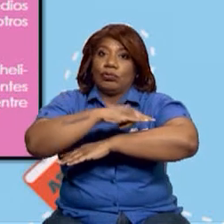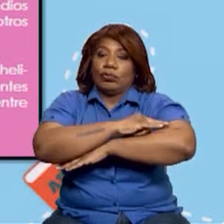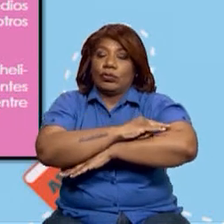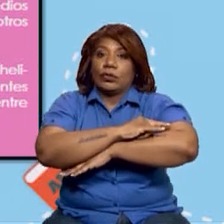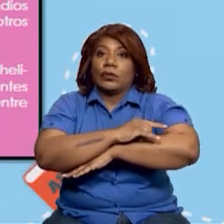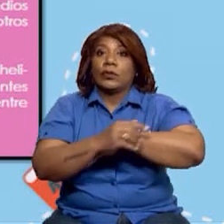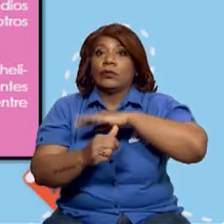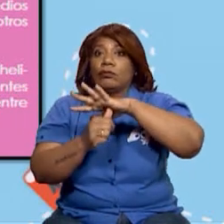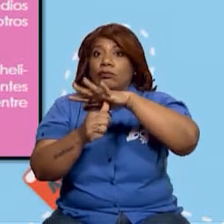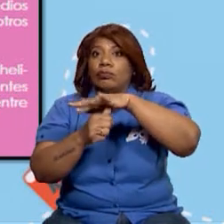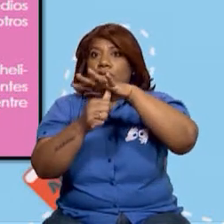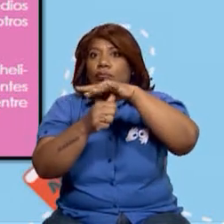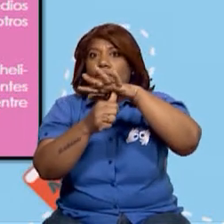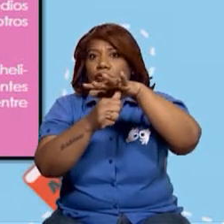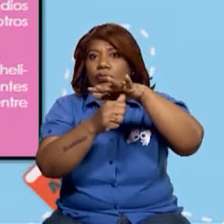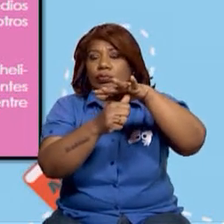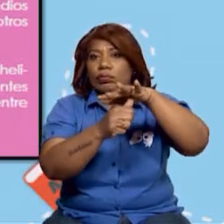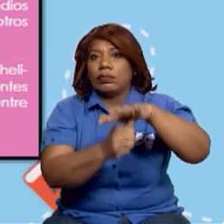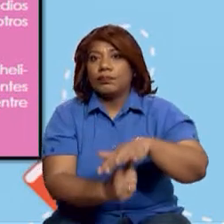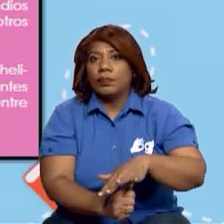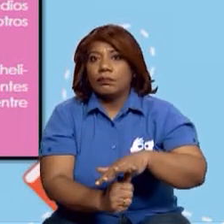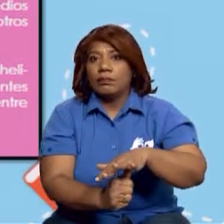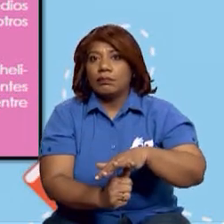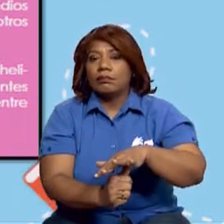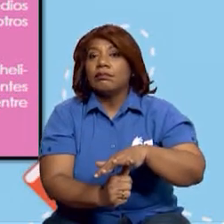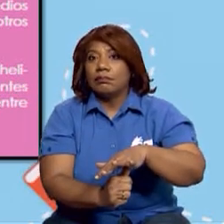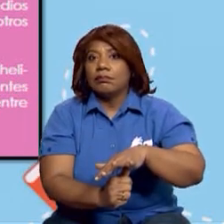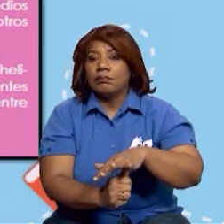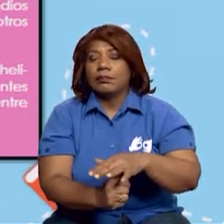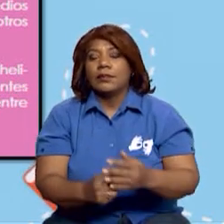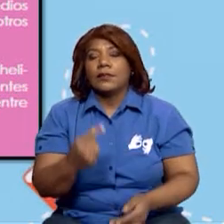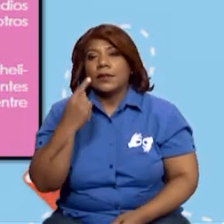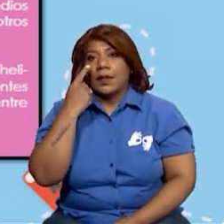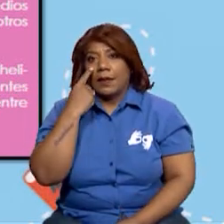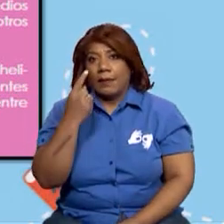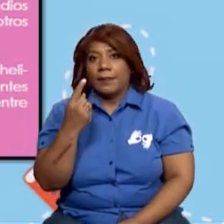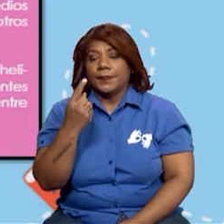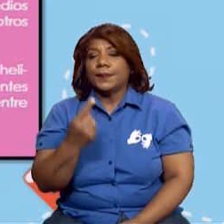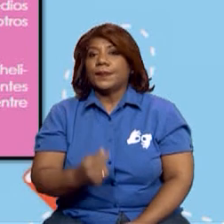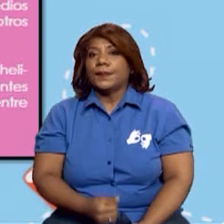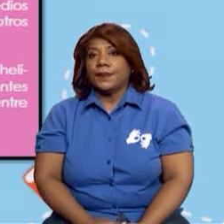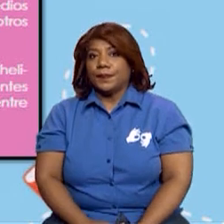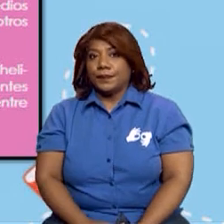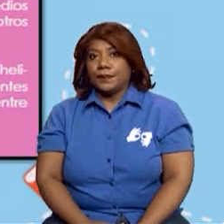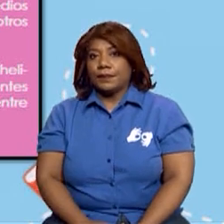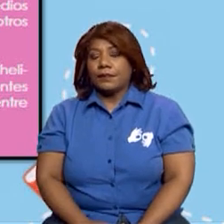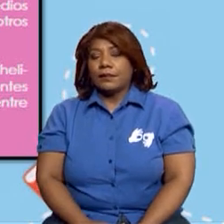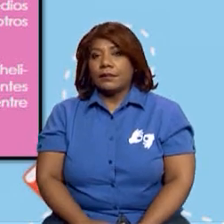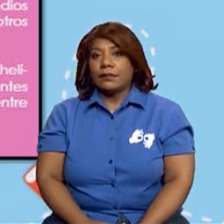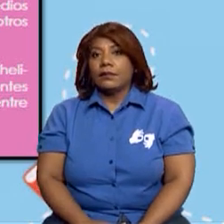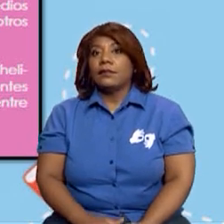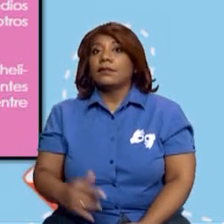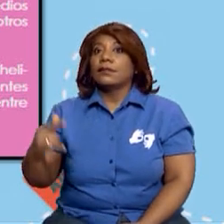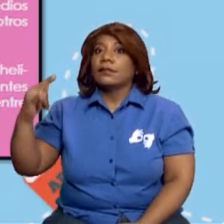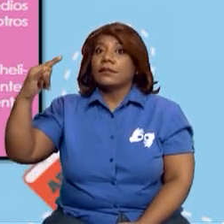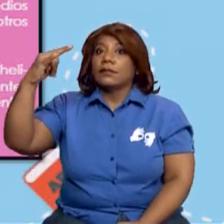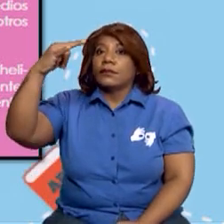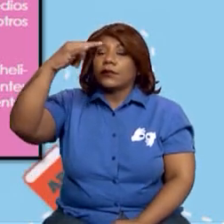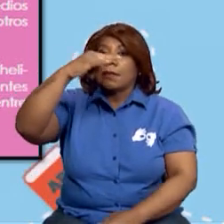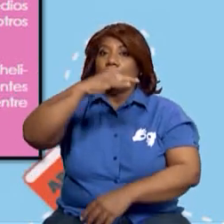un aeropuerto, en los cuales se aterrizan los siguientes medios de transporte. Aviones,